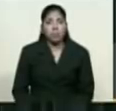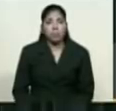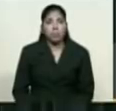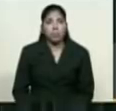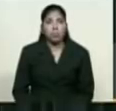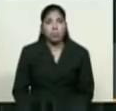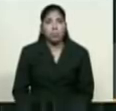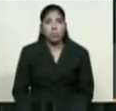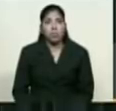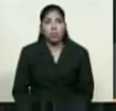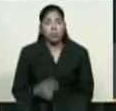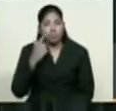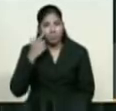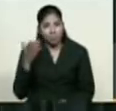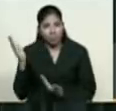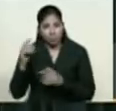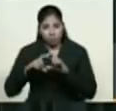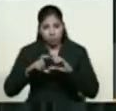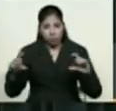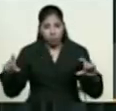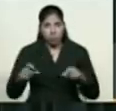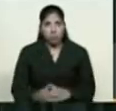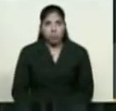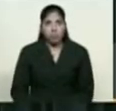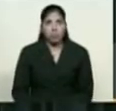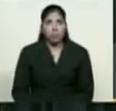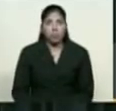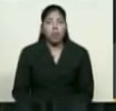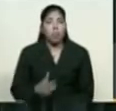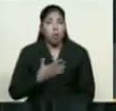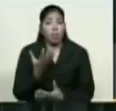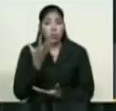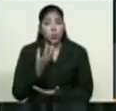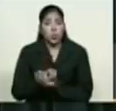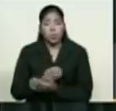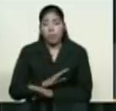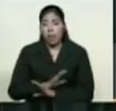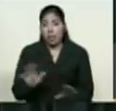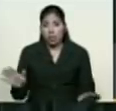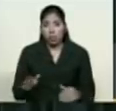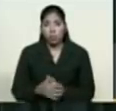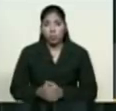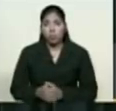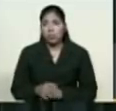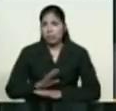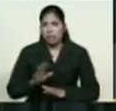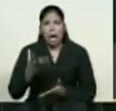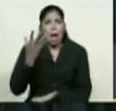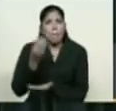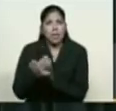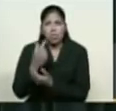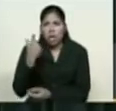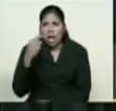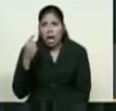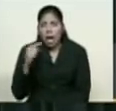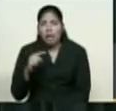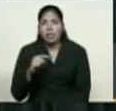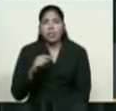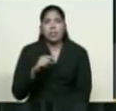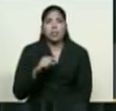.elpetro.gov.ve y está disponible en las aplicaciones Linux,